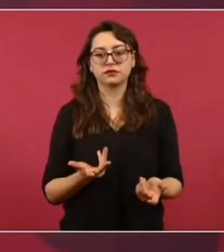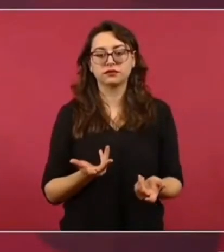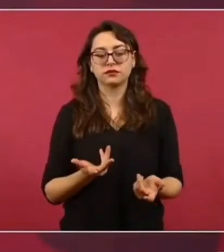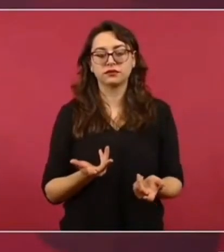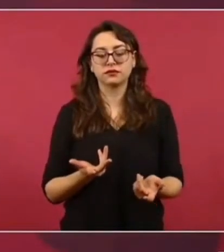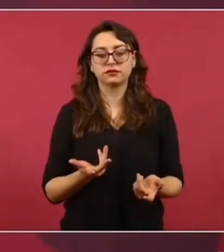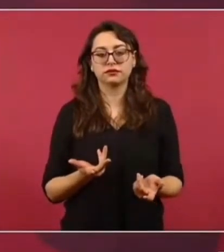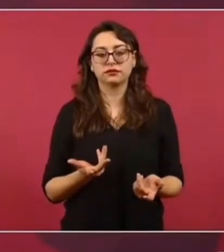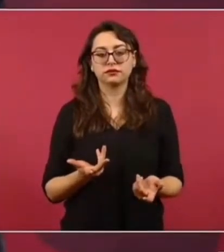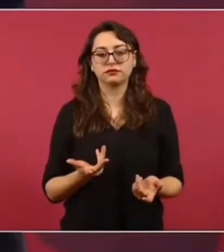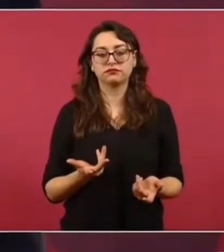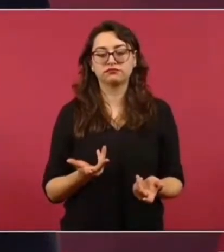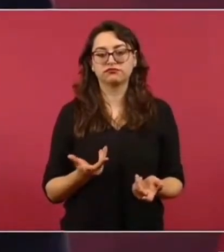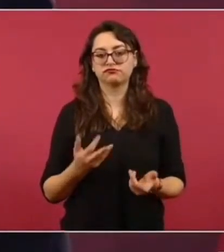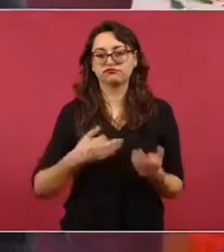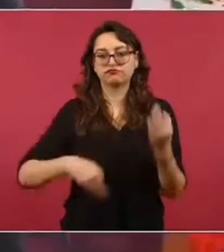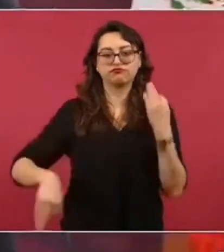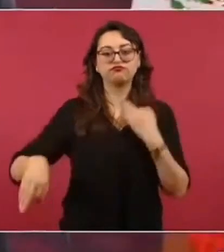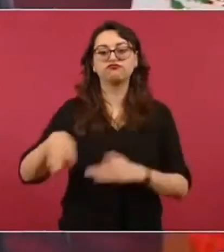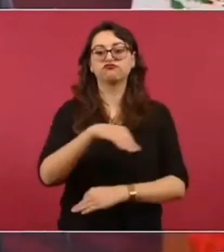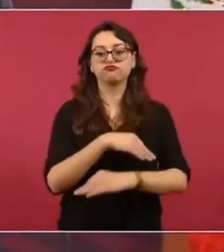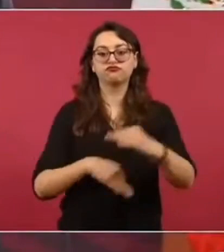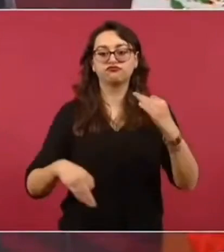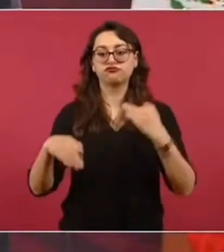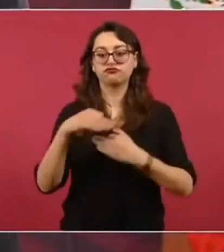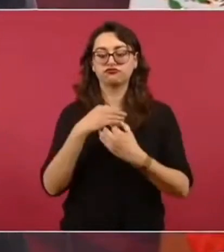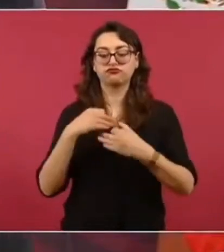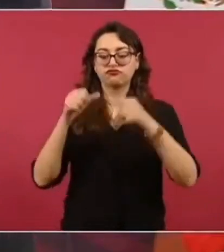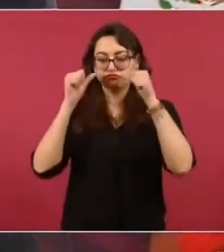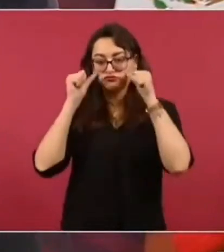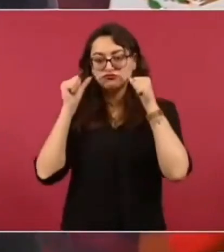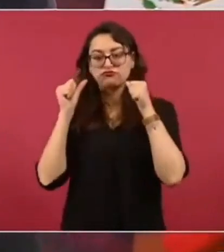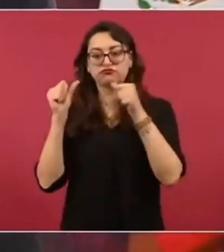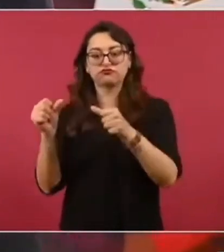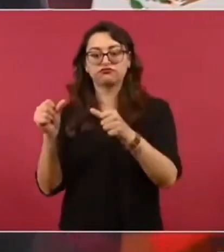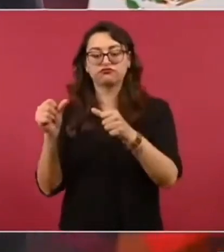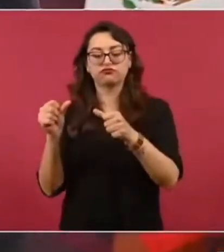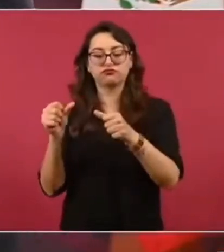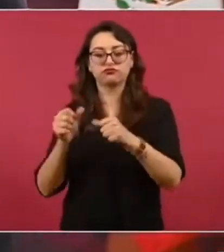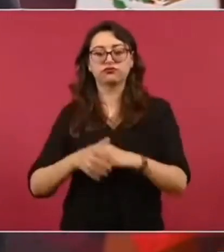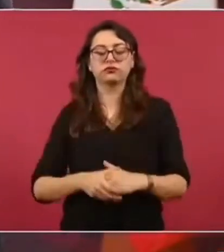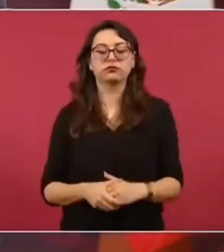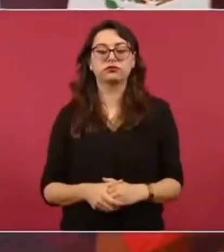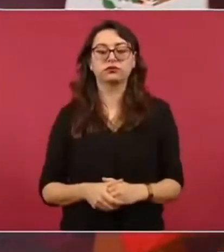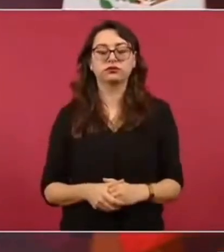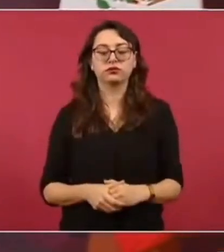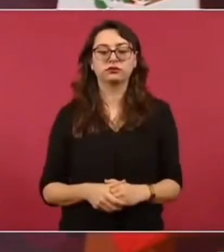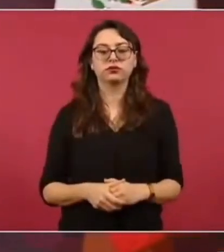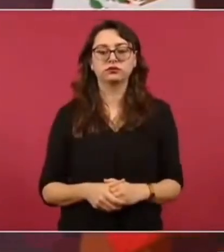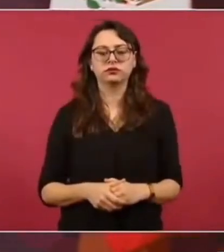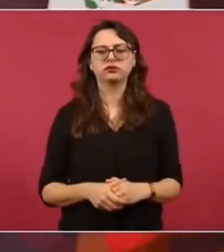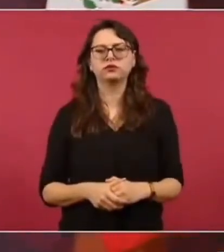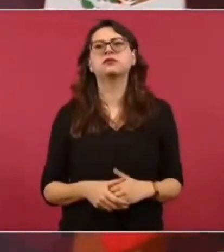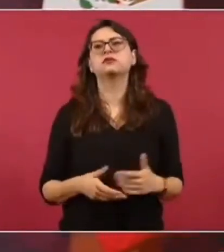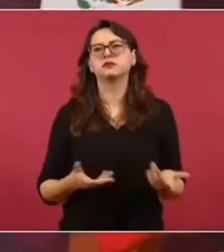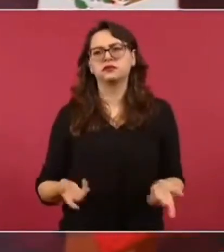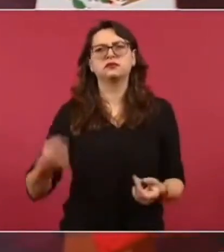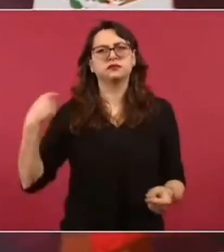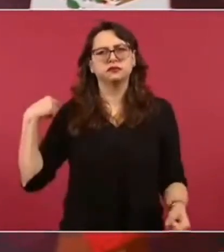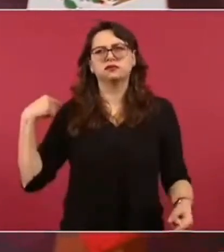atienda en todo. han estado atendidos.